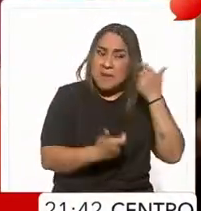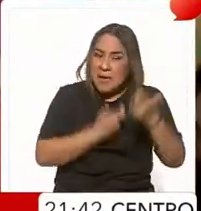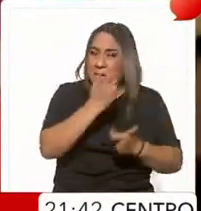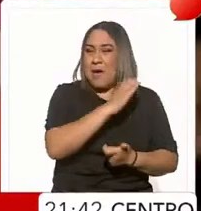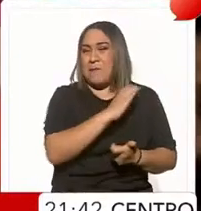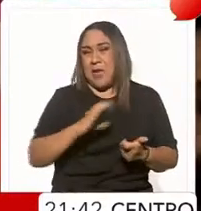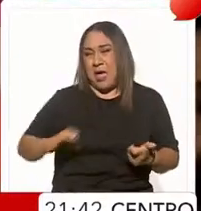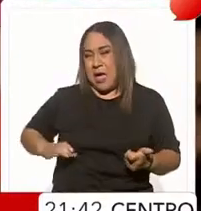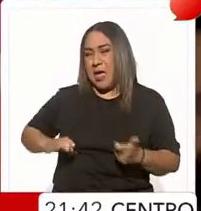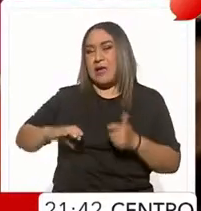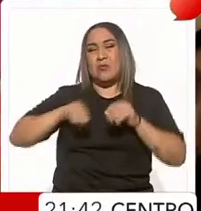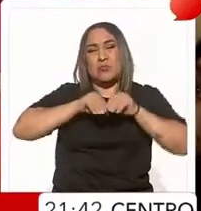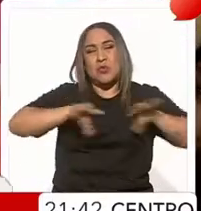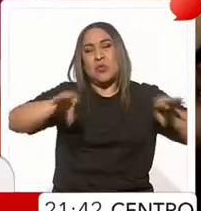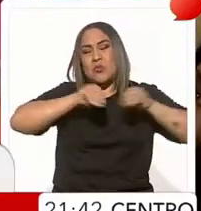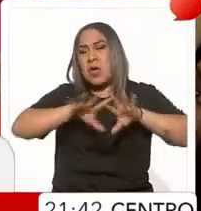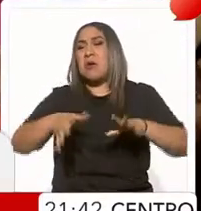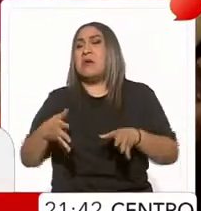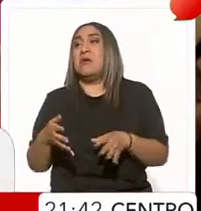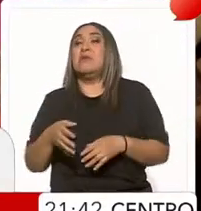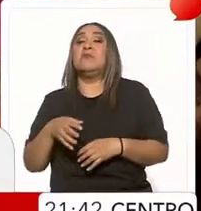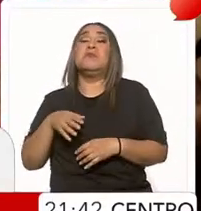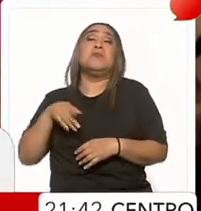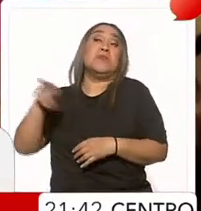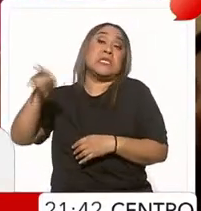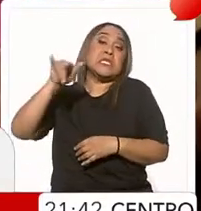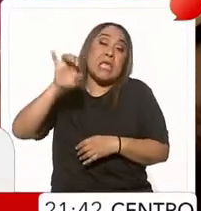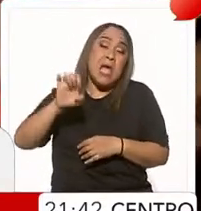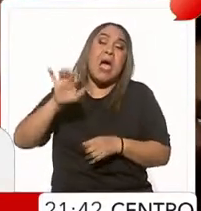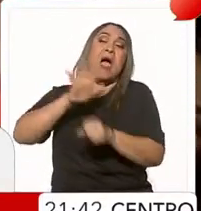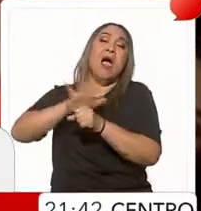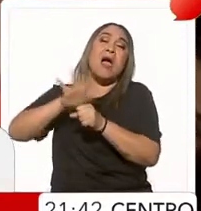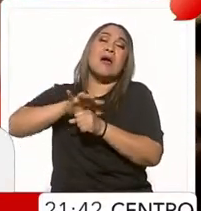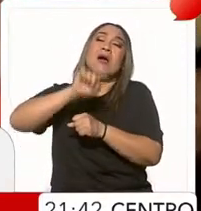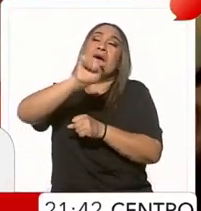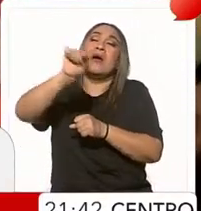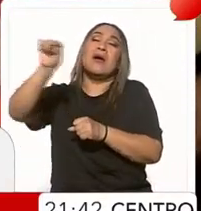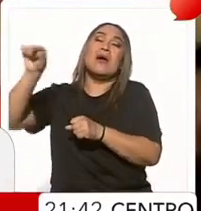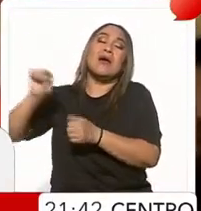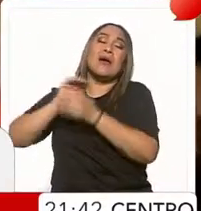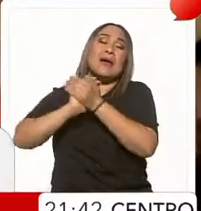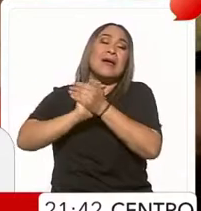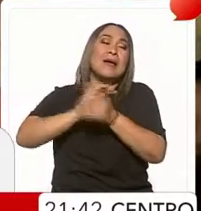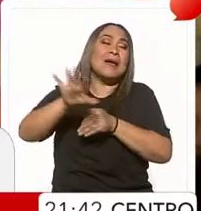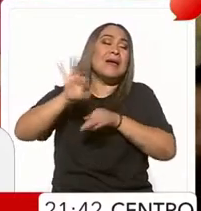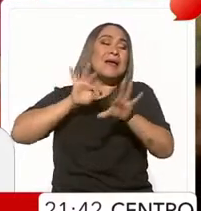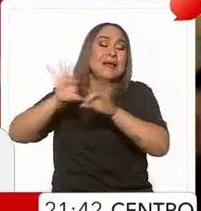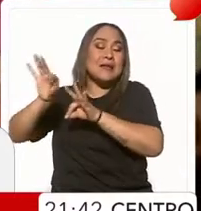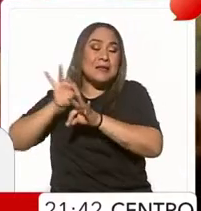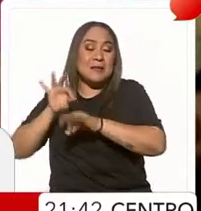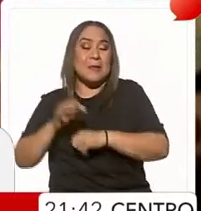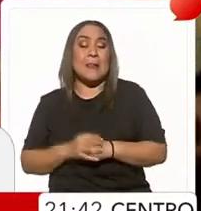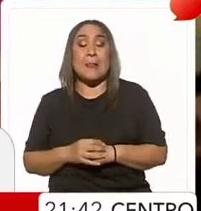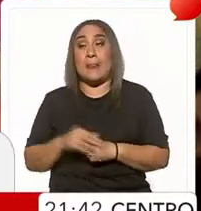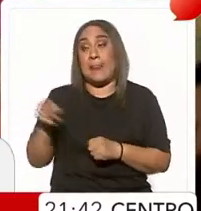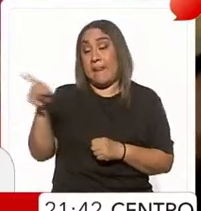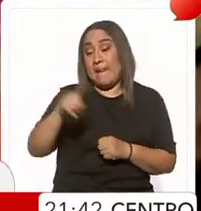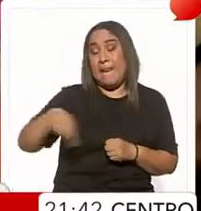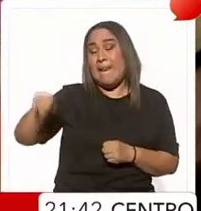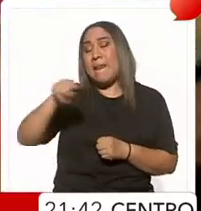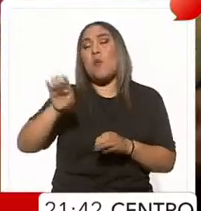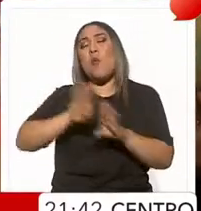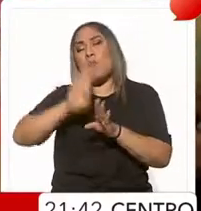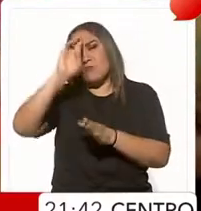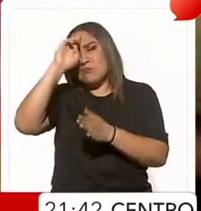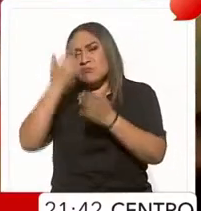¿Es el INE? Sí, por eso. Pero el INE tiene consejeros electos por tómbola, electos partidistamente, que han dejado que se violen